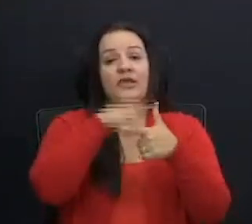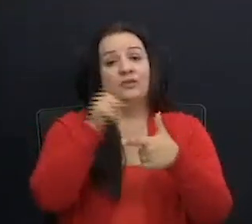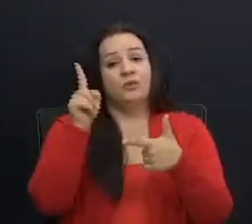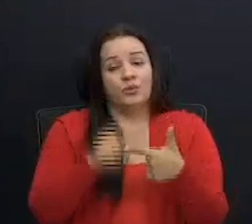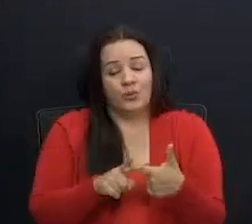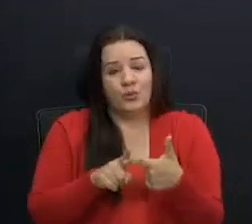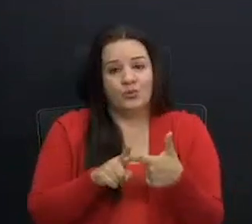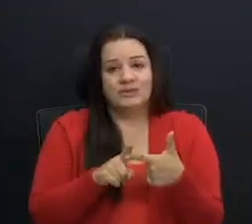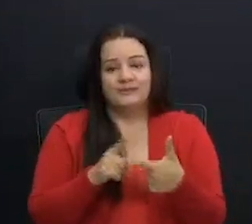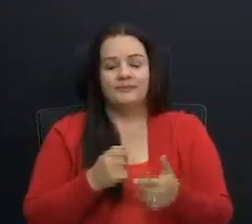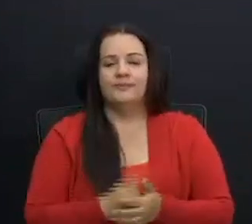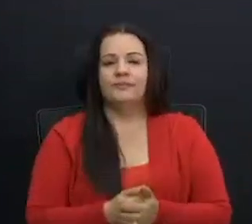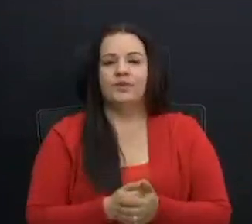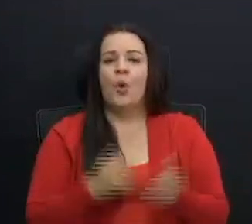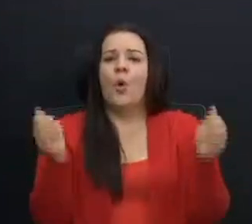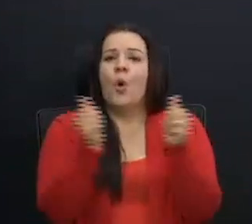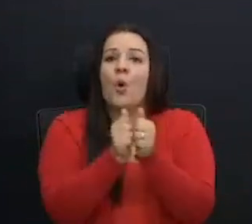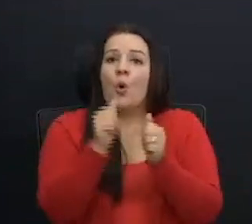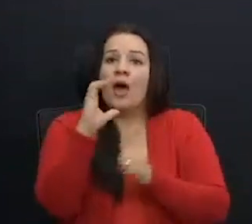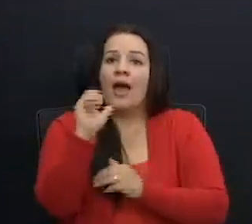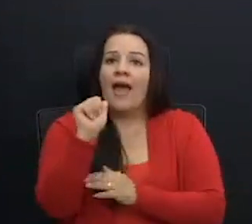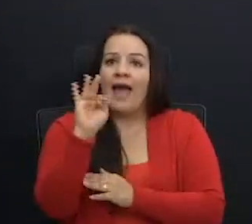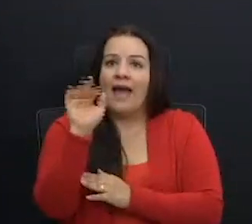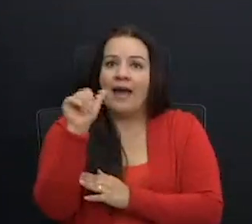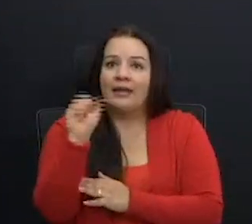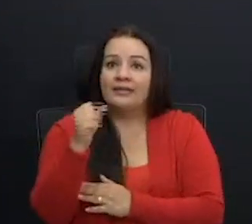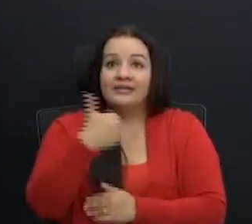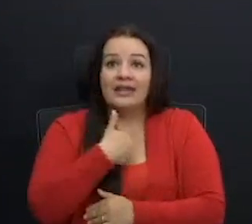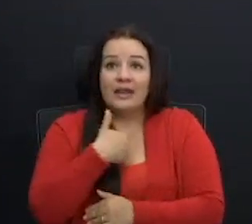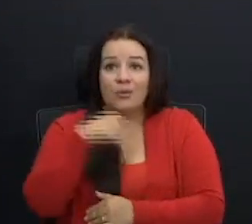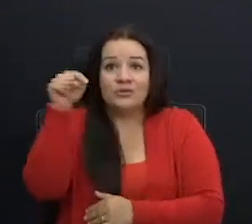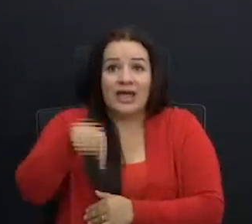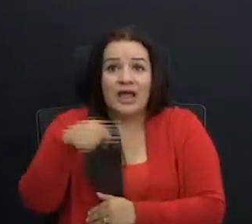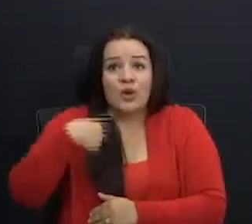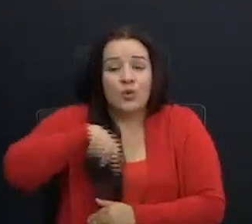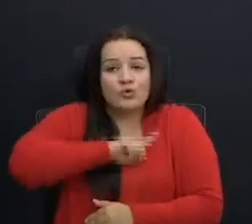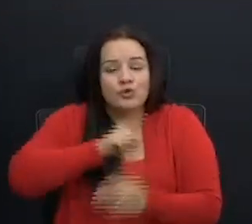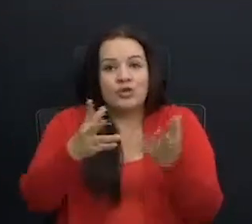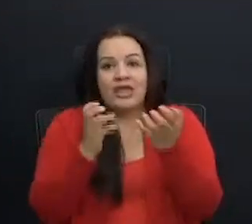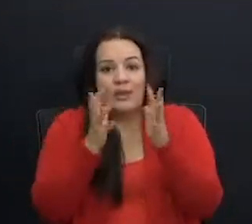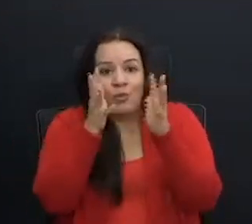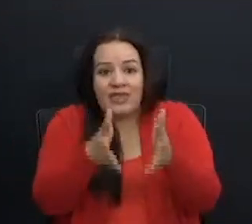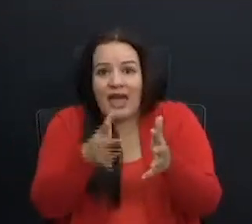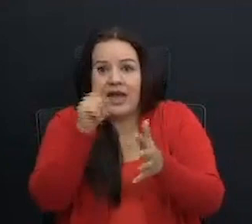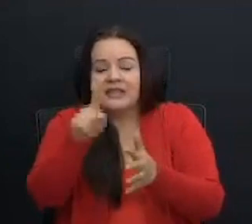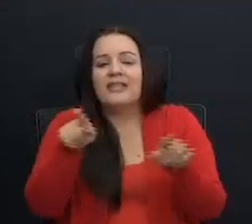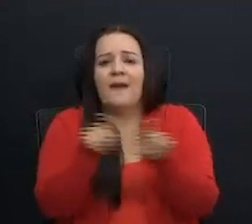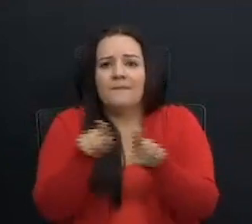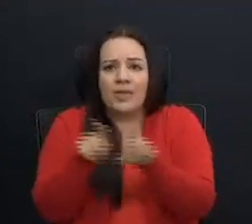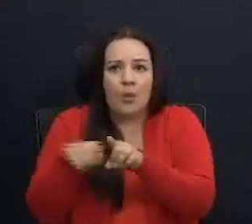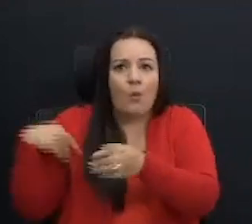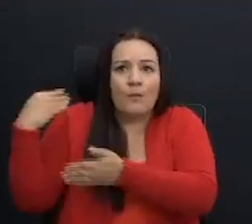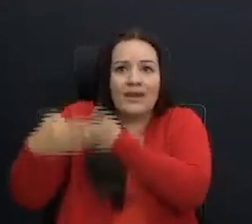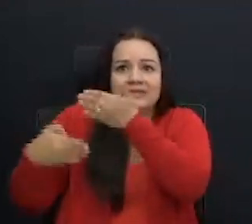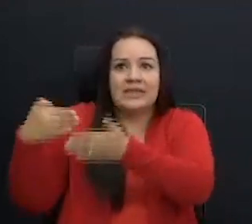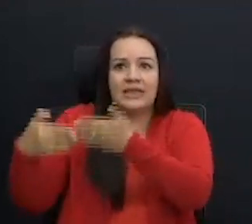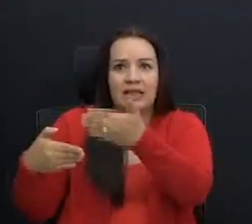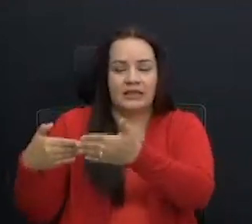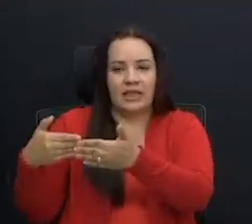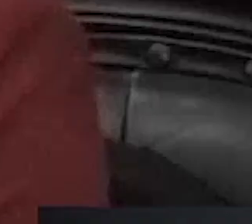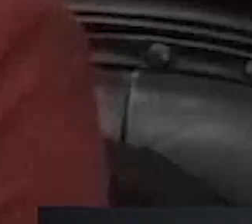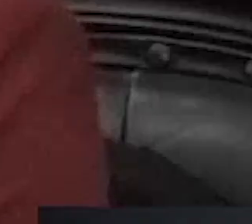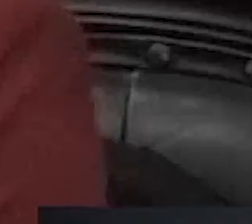Entonces, con las actas que tenemos acá, queremos dejar nosotros un precedente también de que